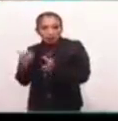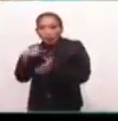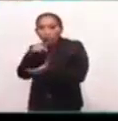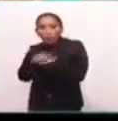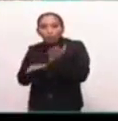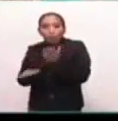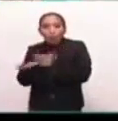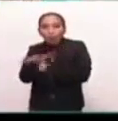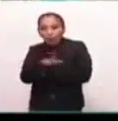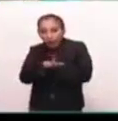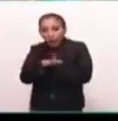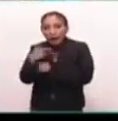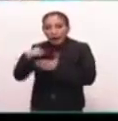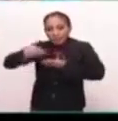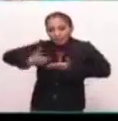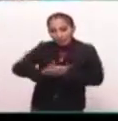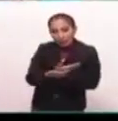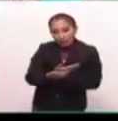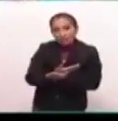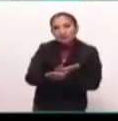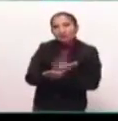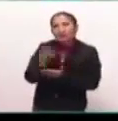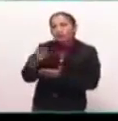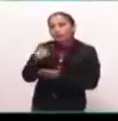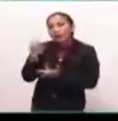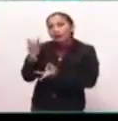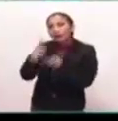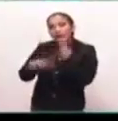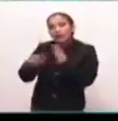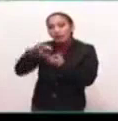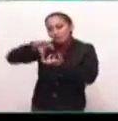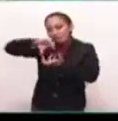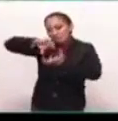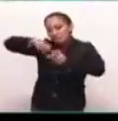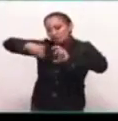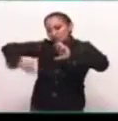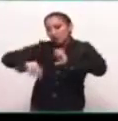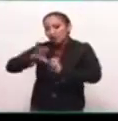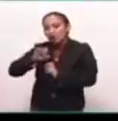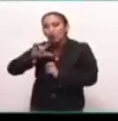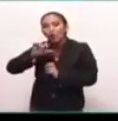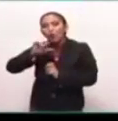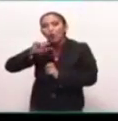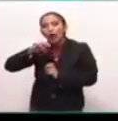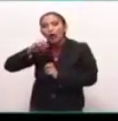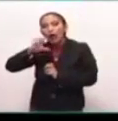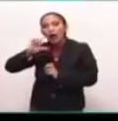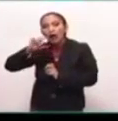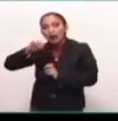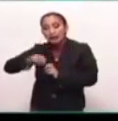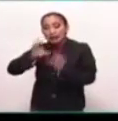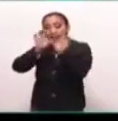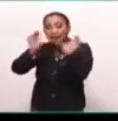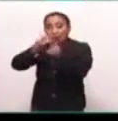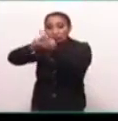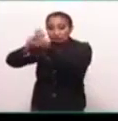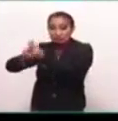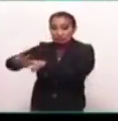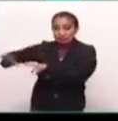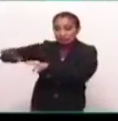lugar de donde se nace, de donde se viene a estar torcido, que es el Culhuacán. Y bueno, el cerro de la estrella,